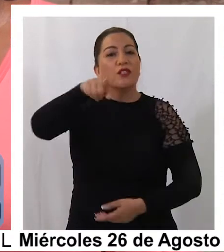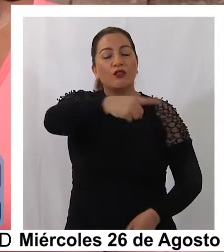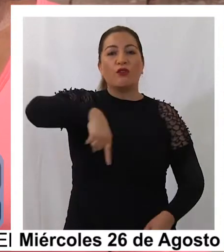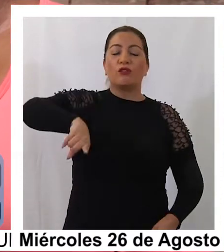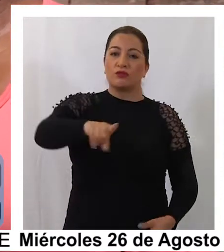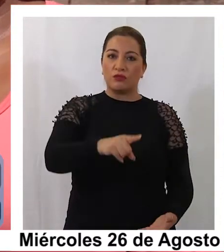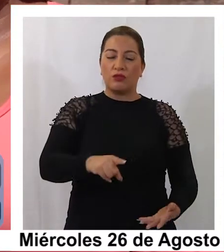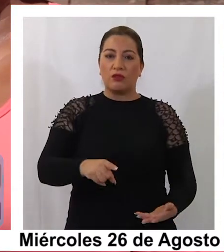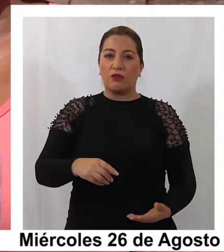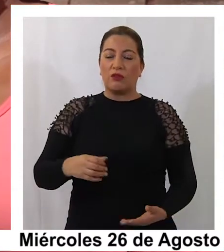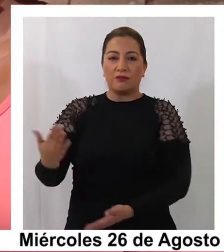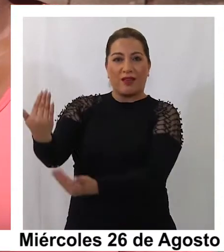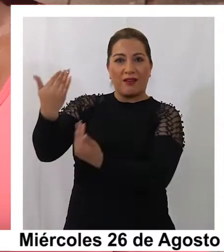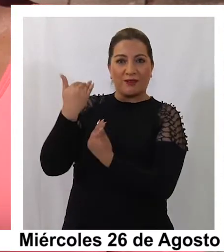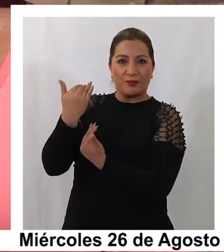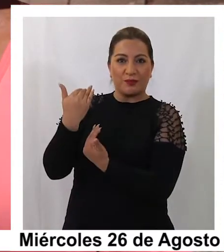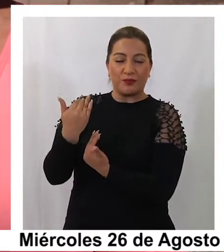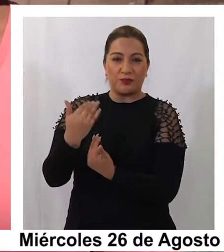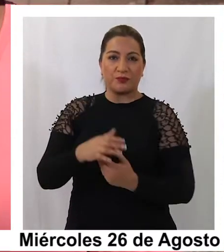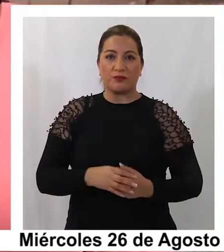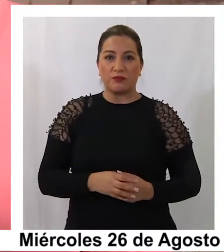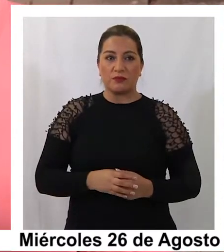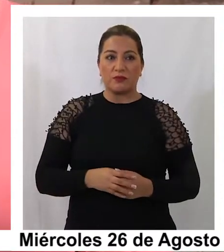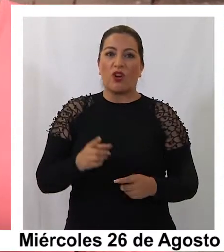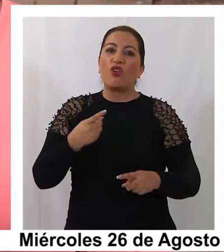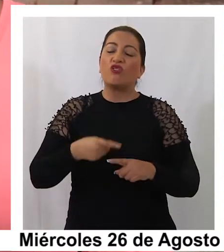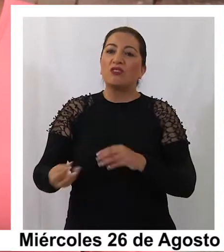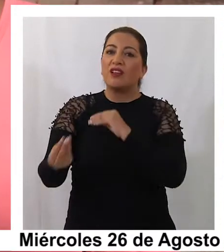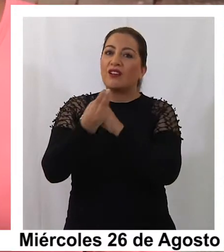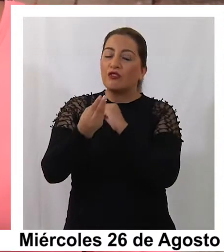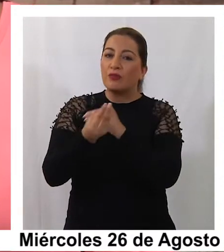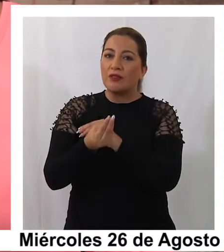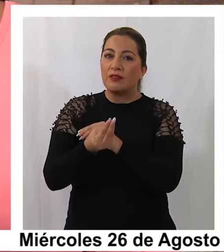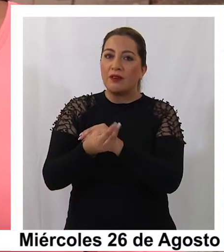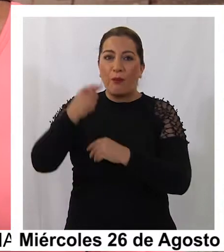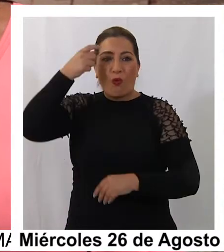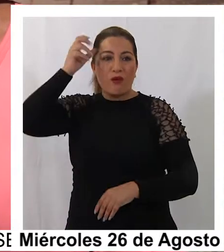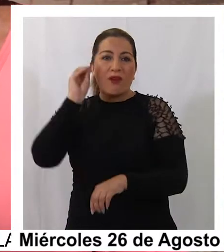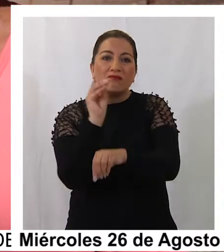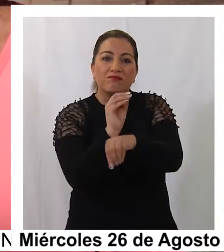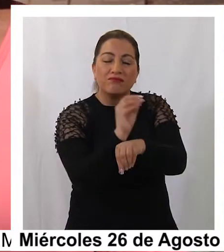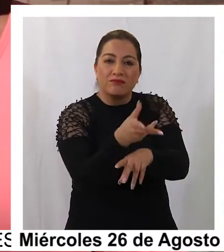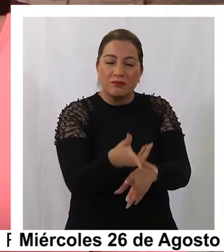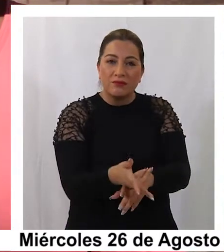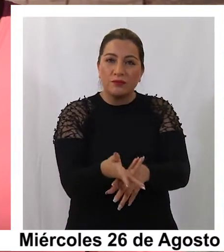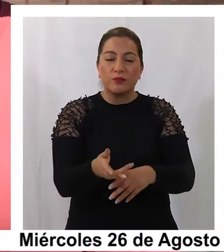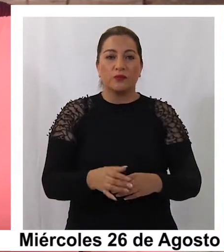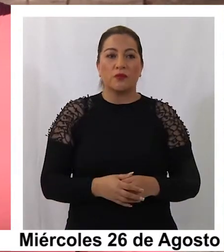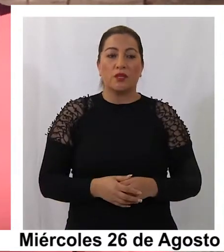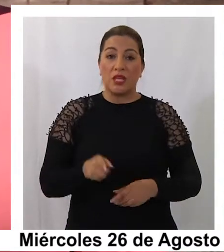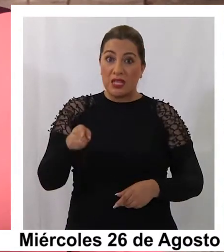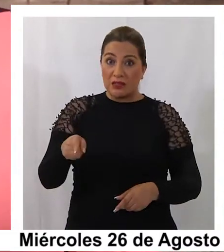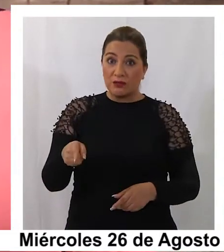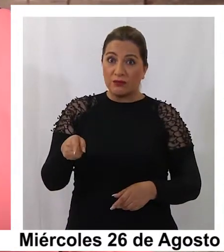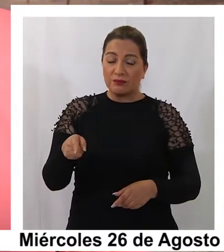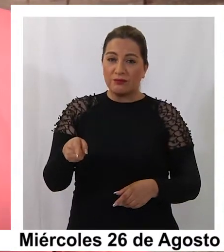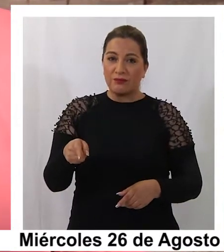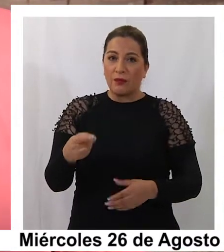tenemos que complementar con otro tipo de alimento y nos sirve